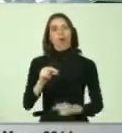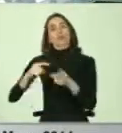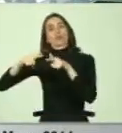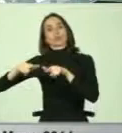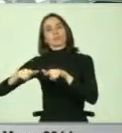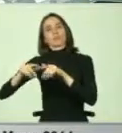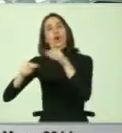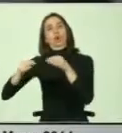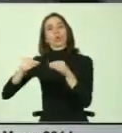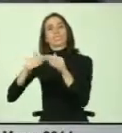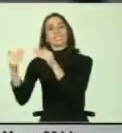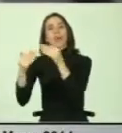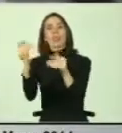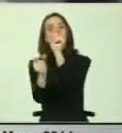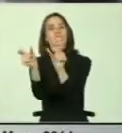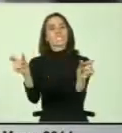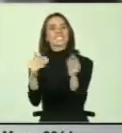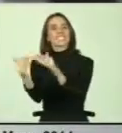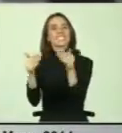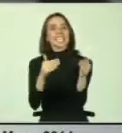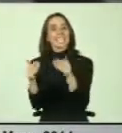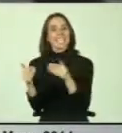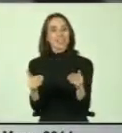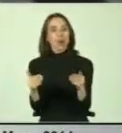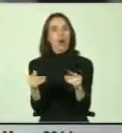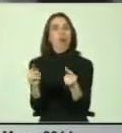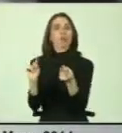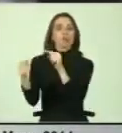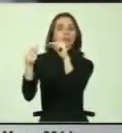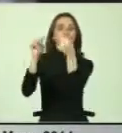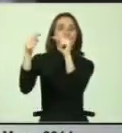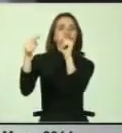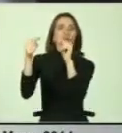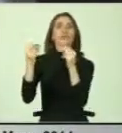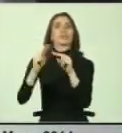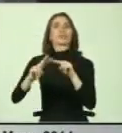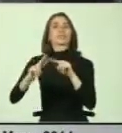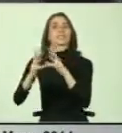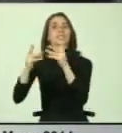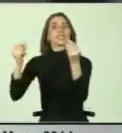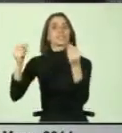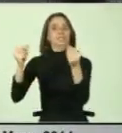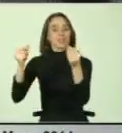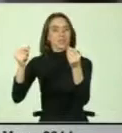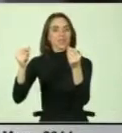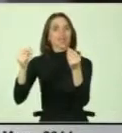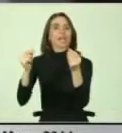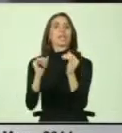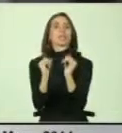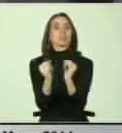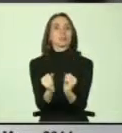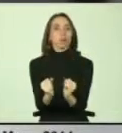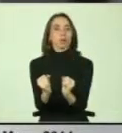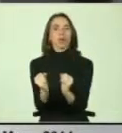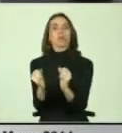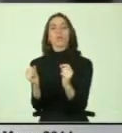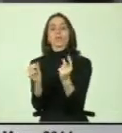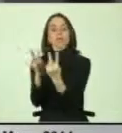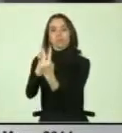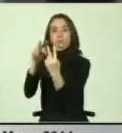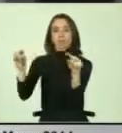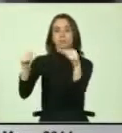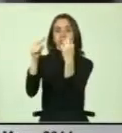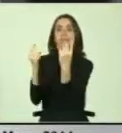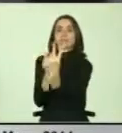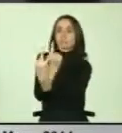de resolver, en los casos, resolver los conflictos jurídicos en base a la posibilidad de mediación, cuando no se